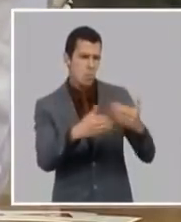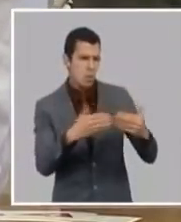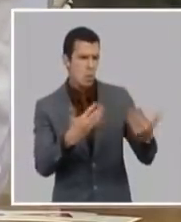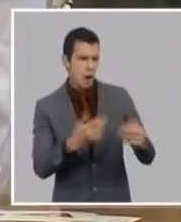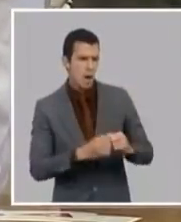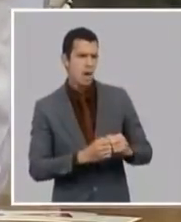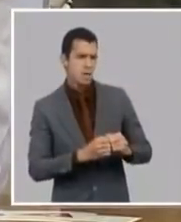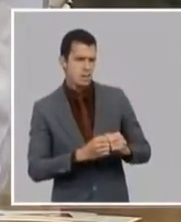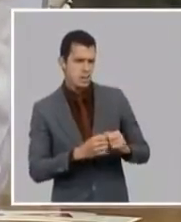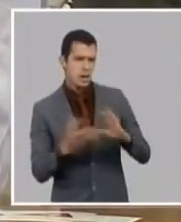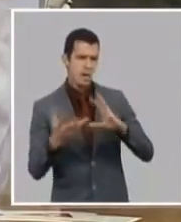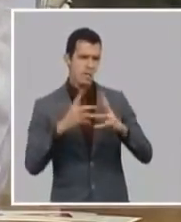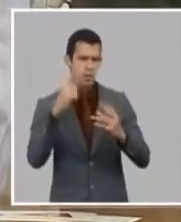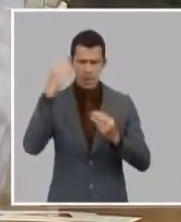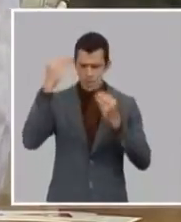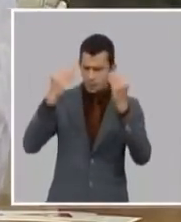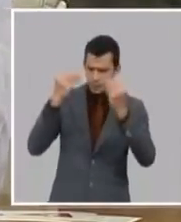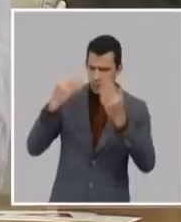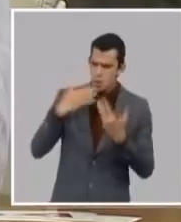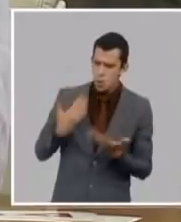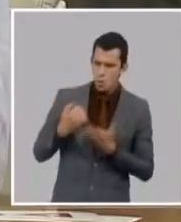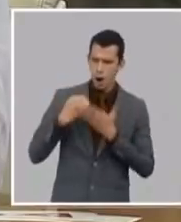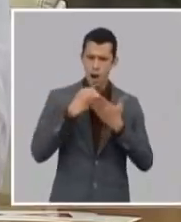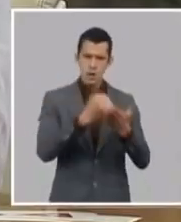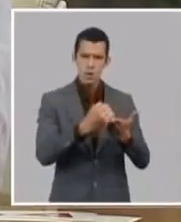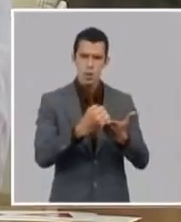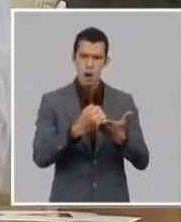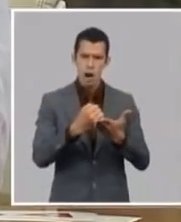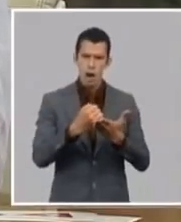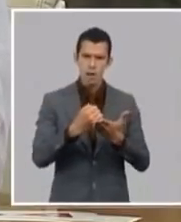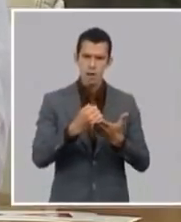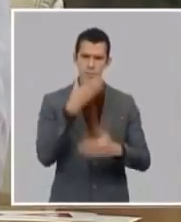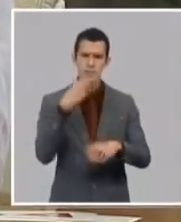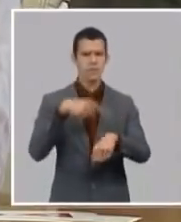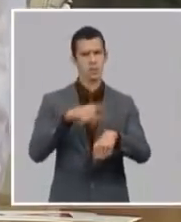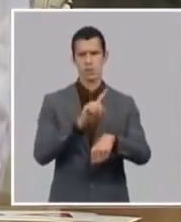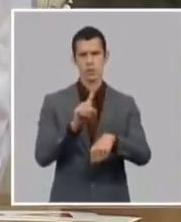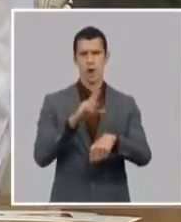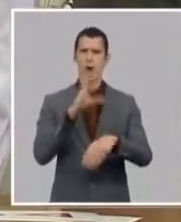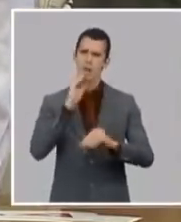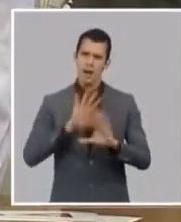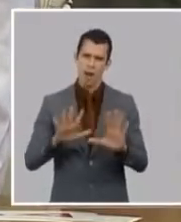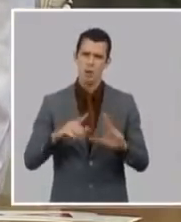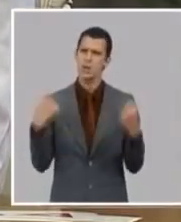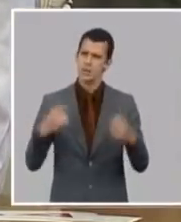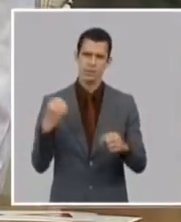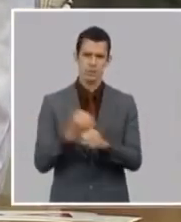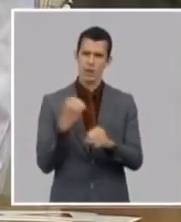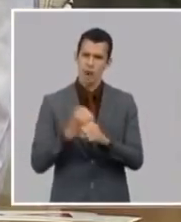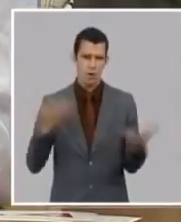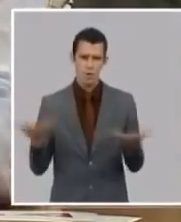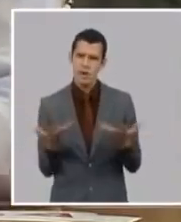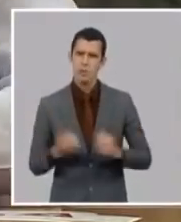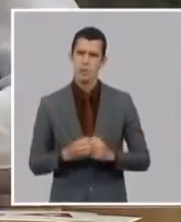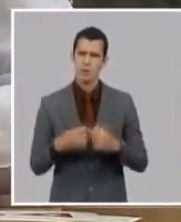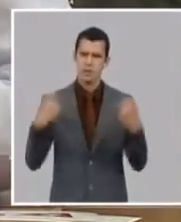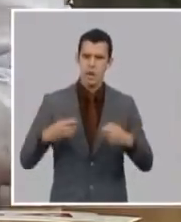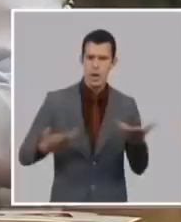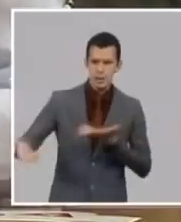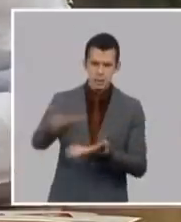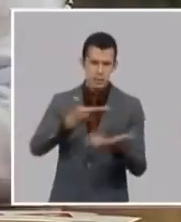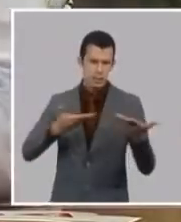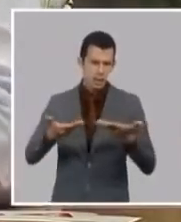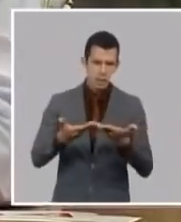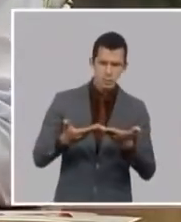con todas las potencialidades que tenemos y superar nuestros desencuentros entre todos nosotros lo que tenemos que propiciar